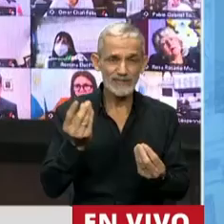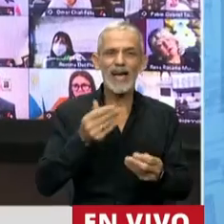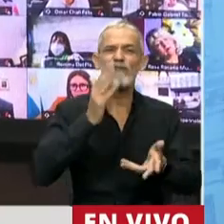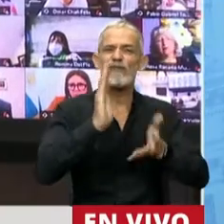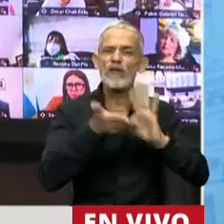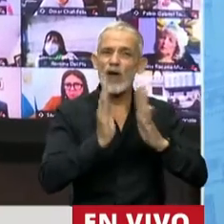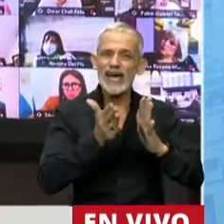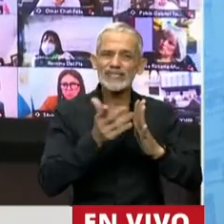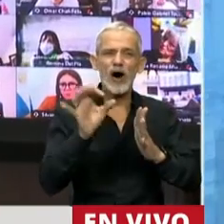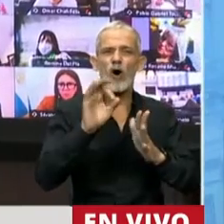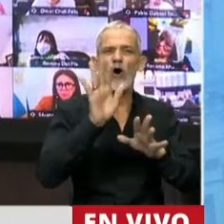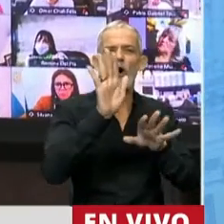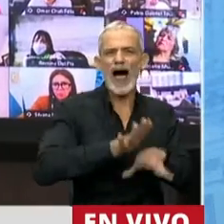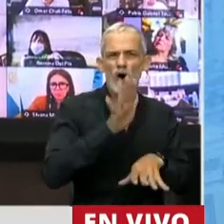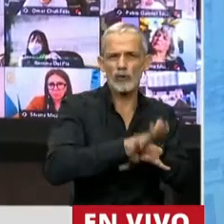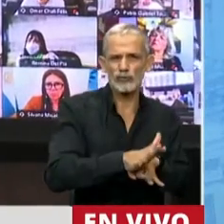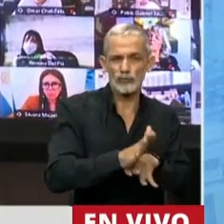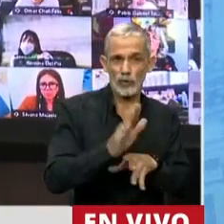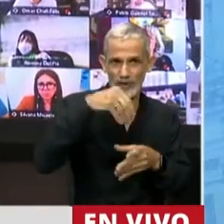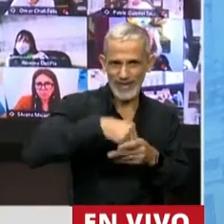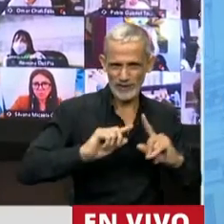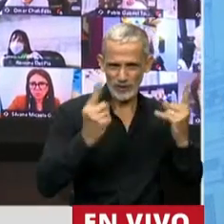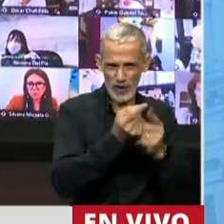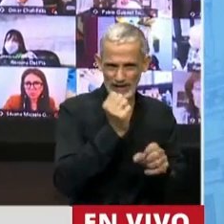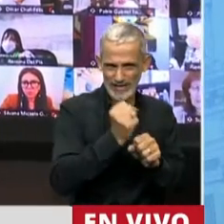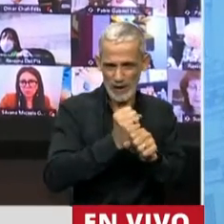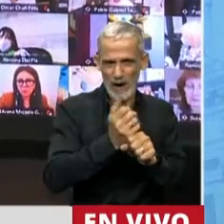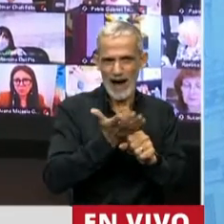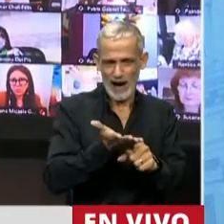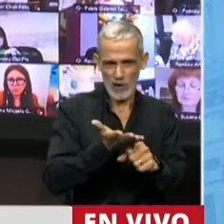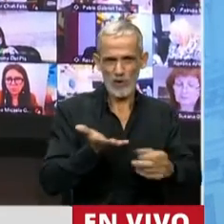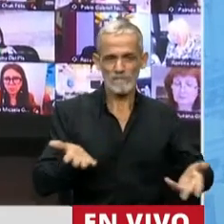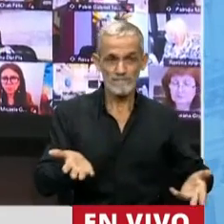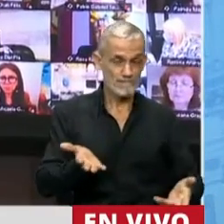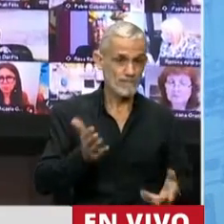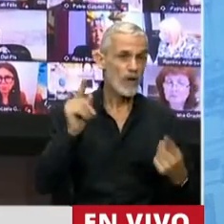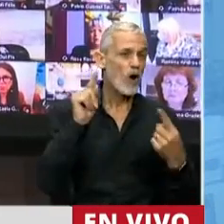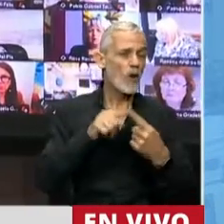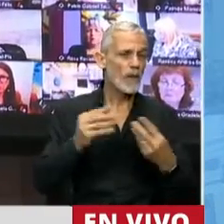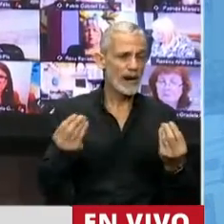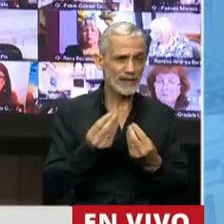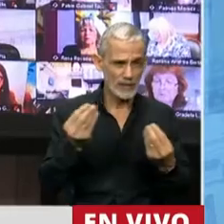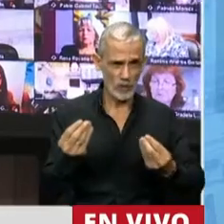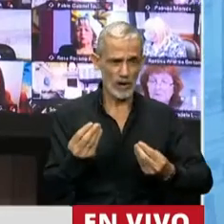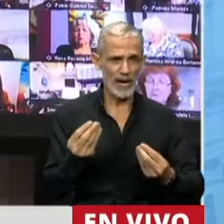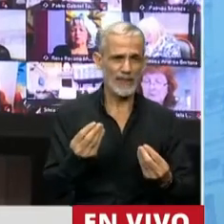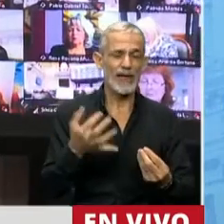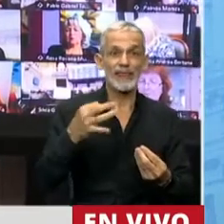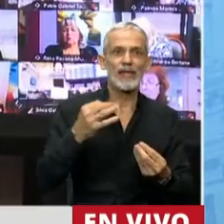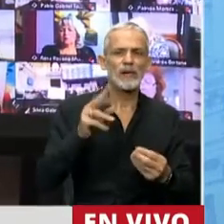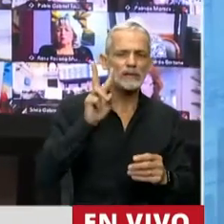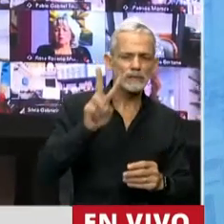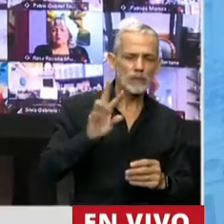violencia y el acoso en el trabajo. No obstante, bueno, la idea de que se ha de prever